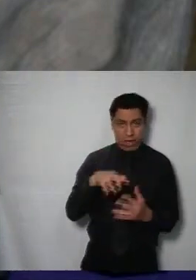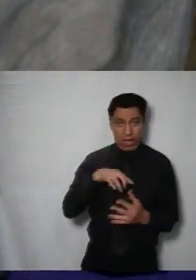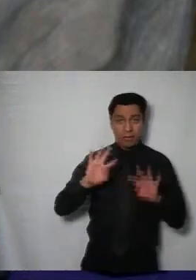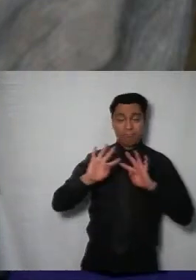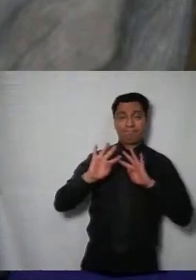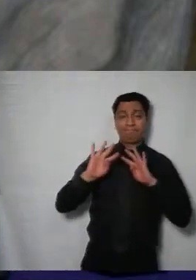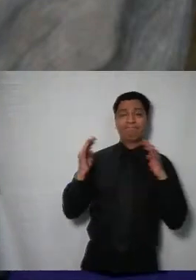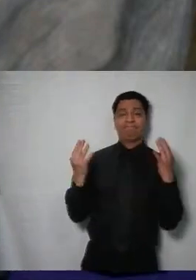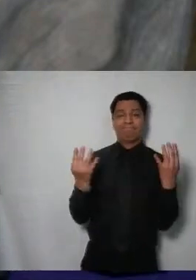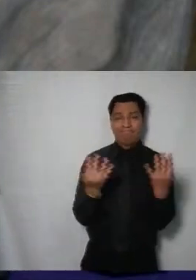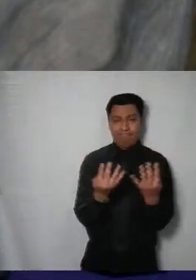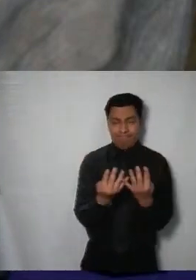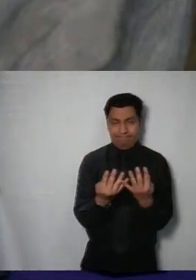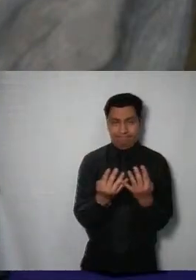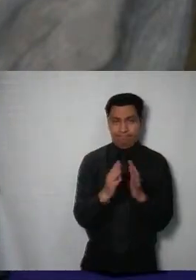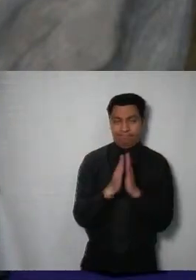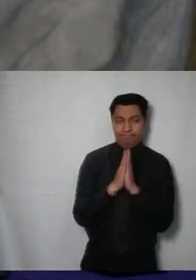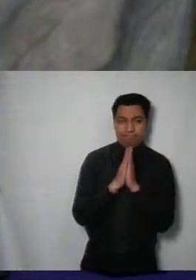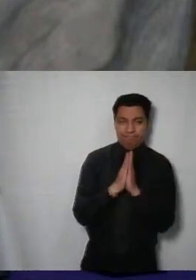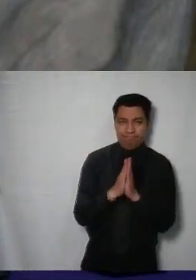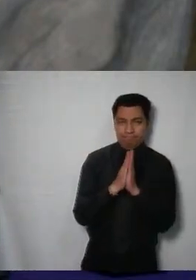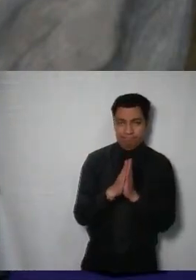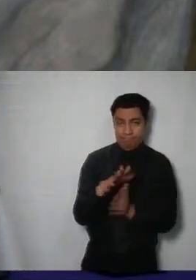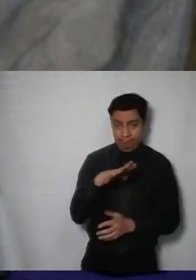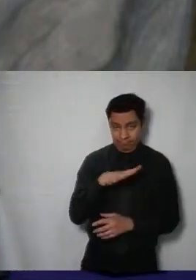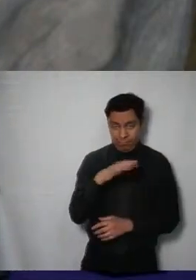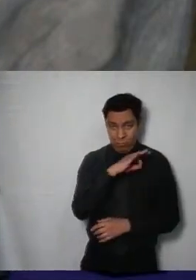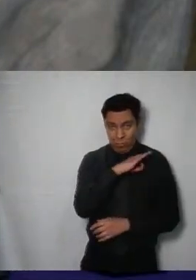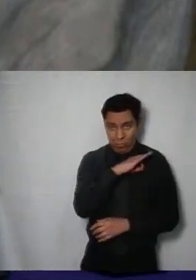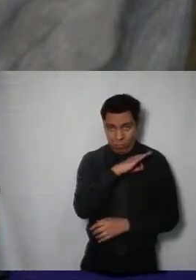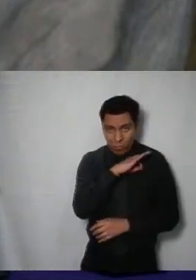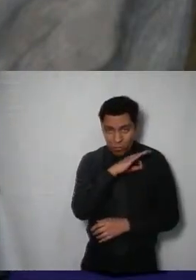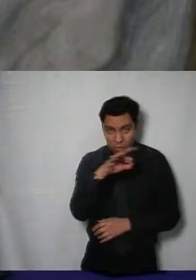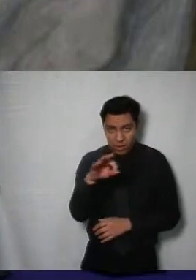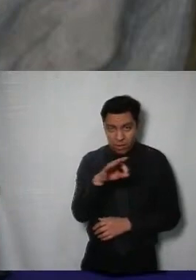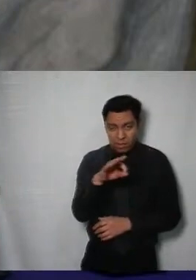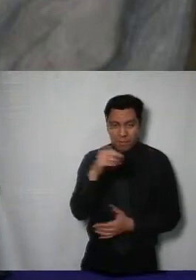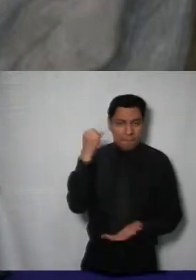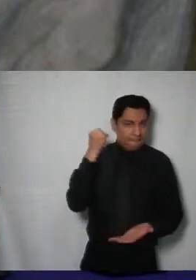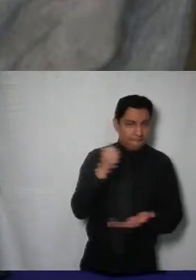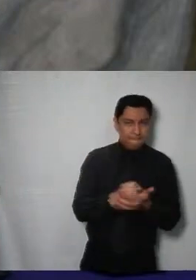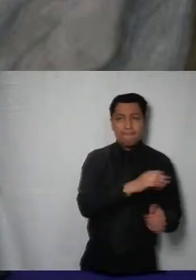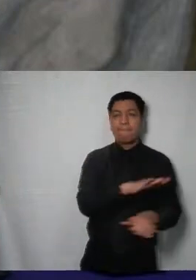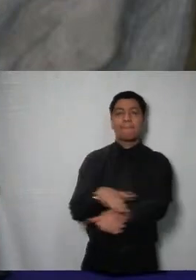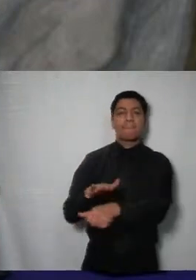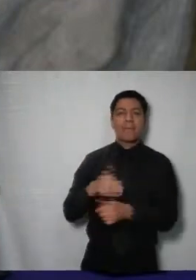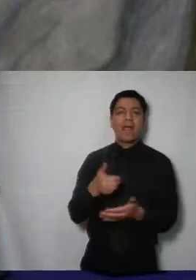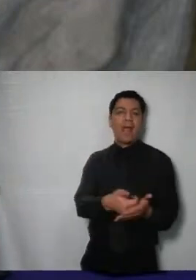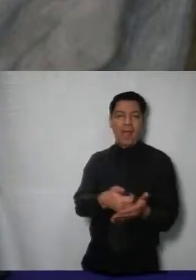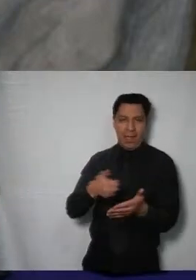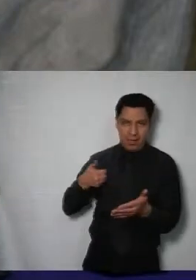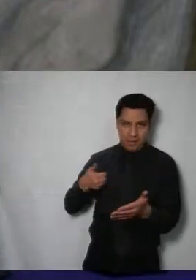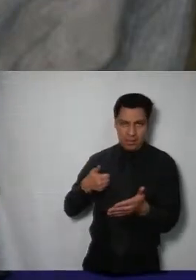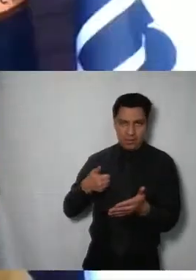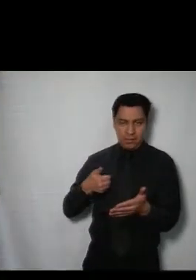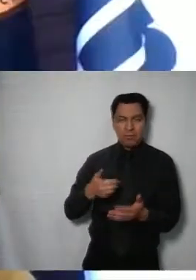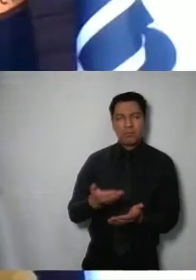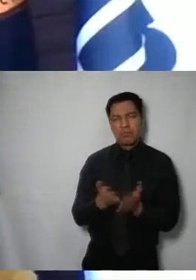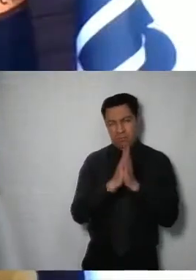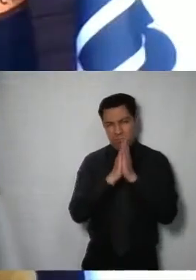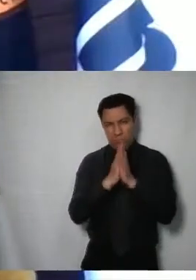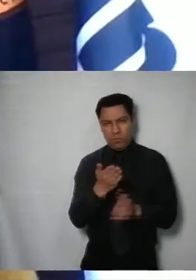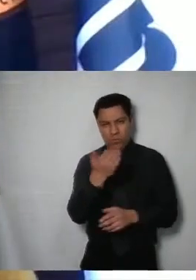código establecido por la ley para la celebración de la Septimación Ordinaria del Pleno de este órgano garante y la cual fue debidamente convocada. Proceda, Secretaria Técnica.